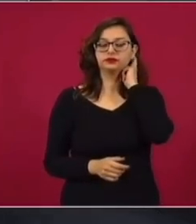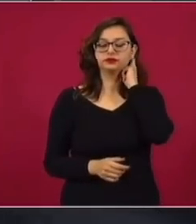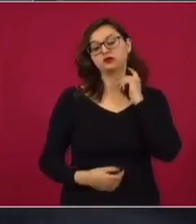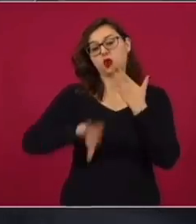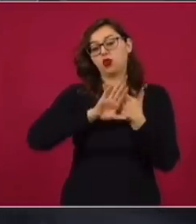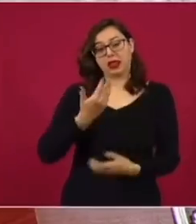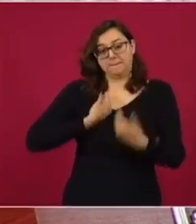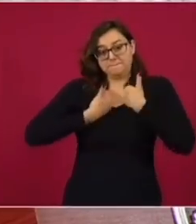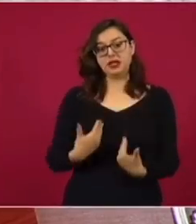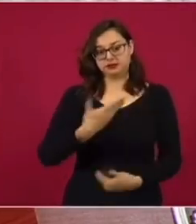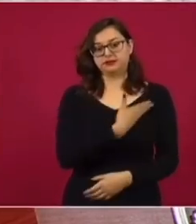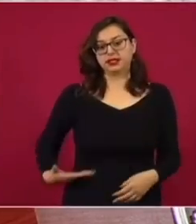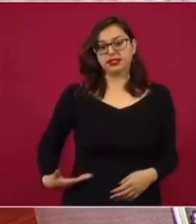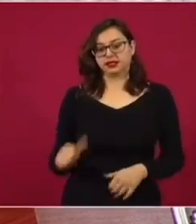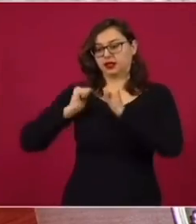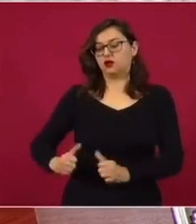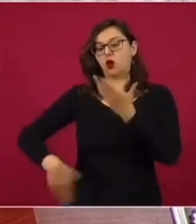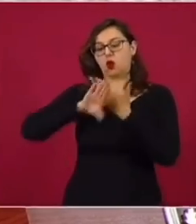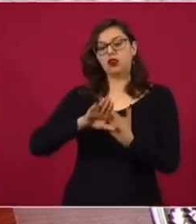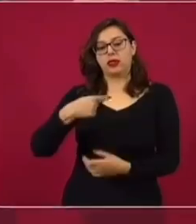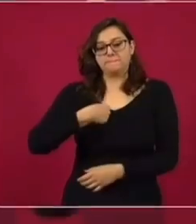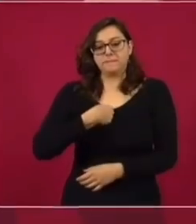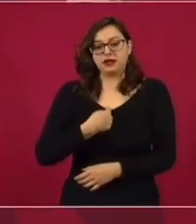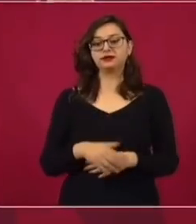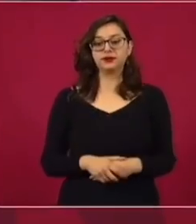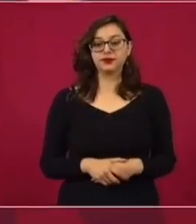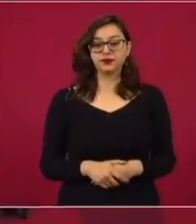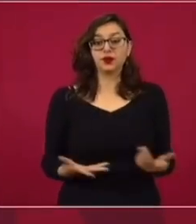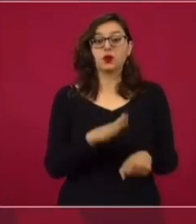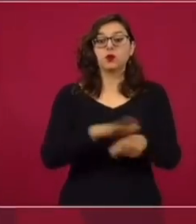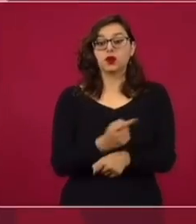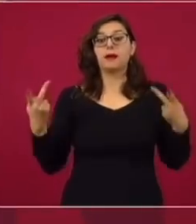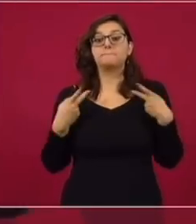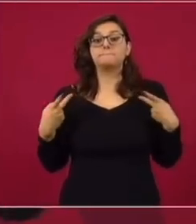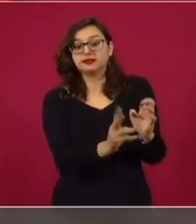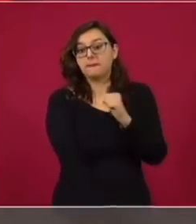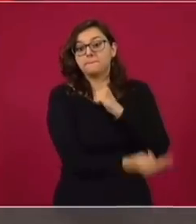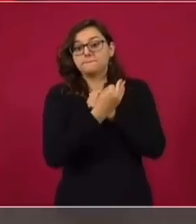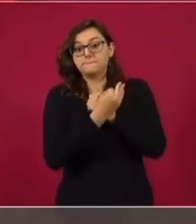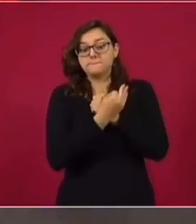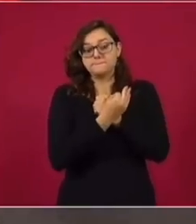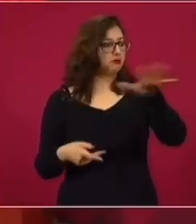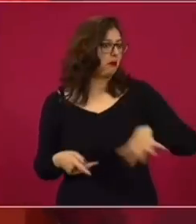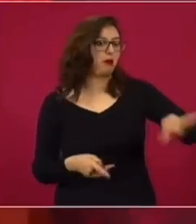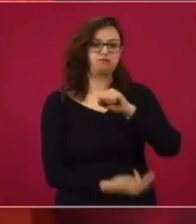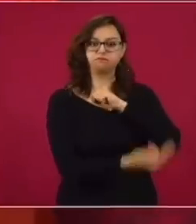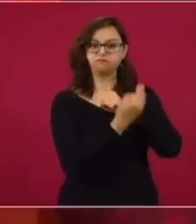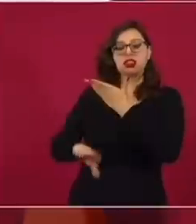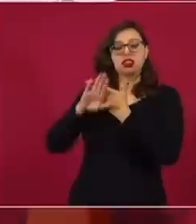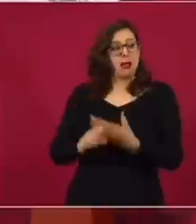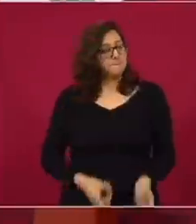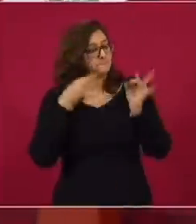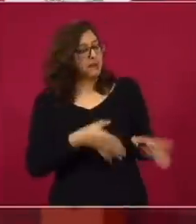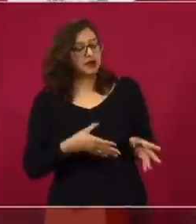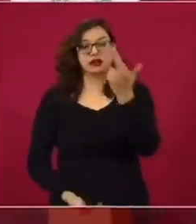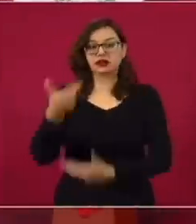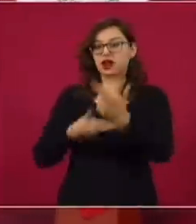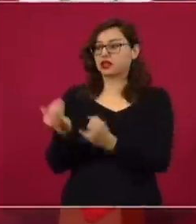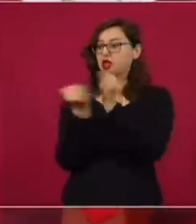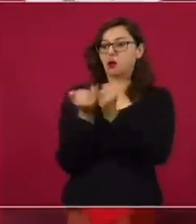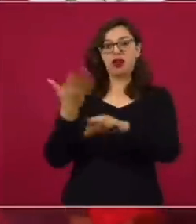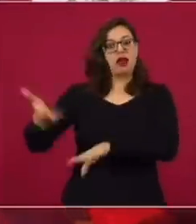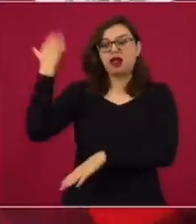mi autoridad. ¿Por qué? Si seguimos contando con respaldo, Ciudadanos, ellos lo saben, no van a poder regresar